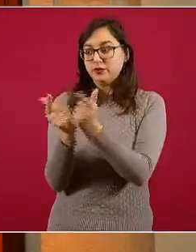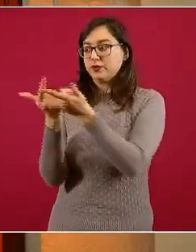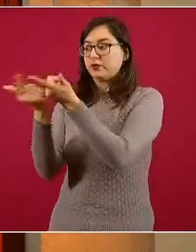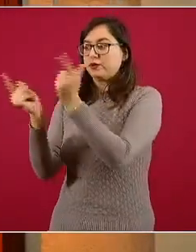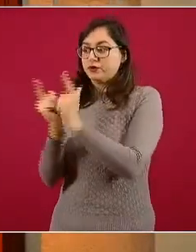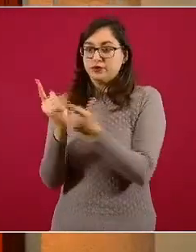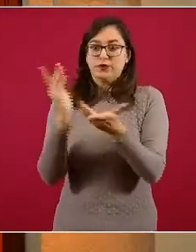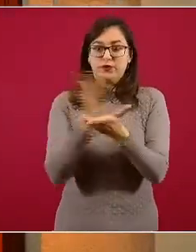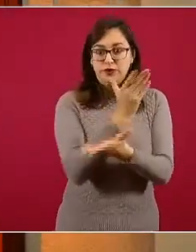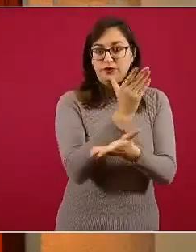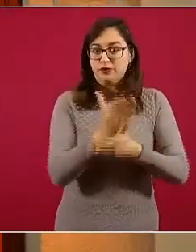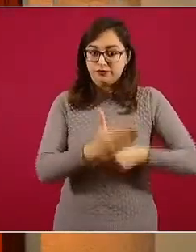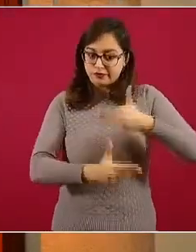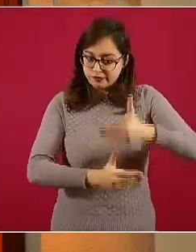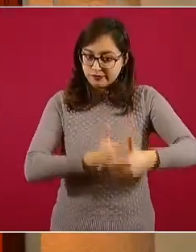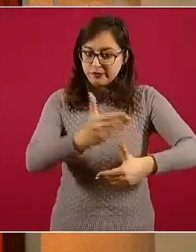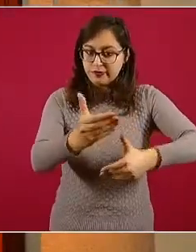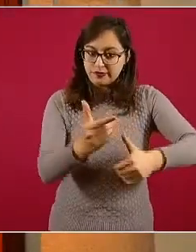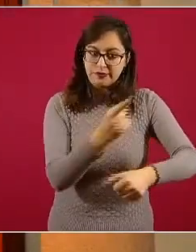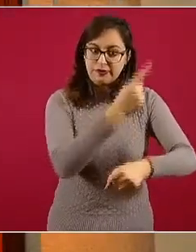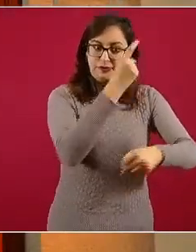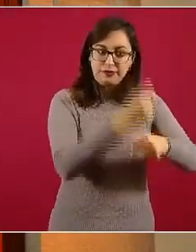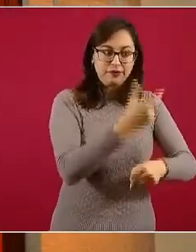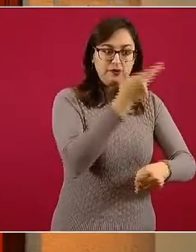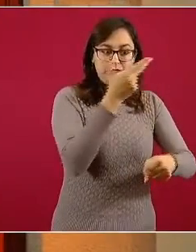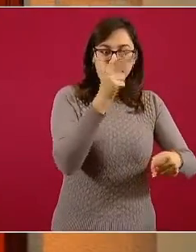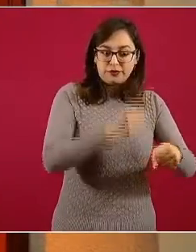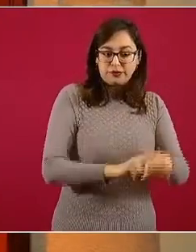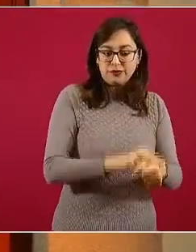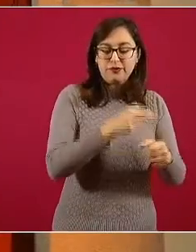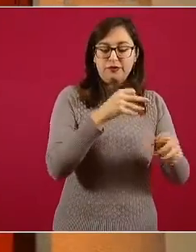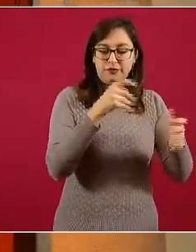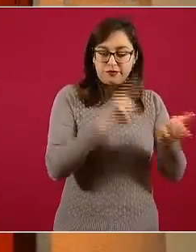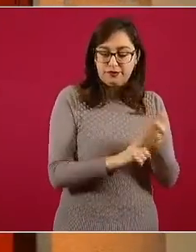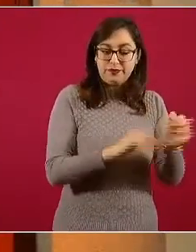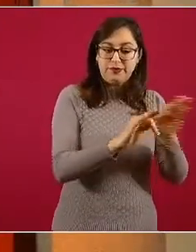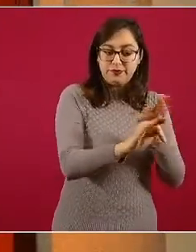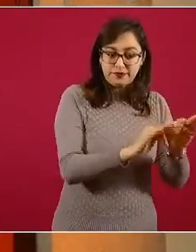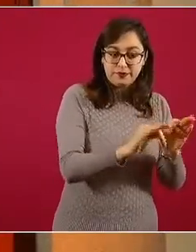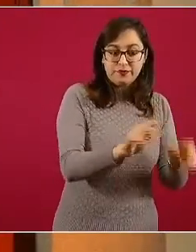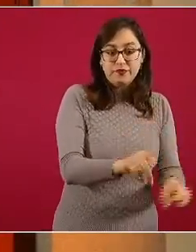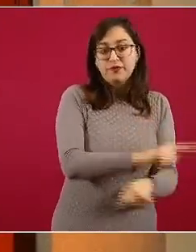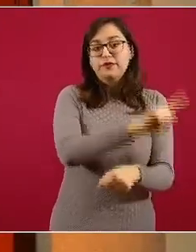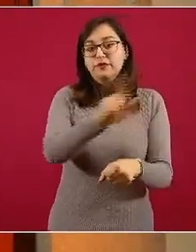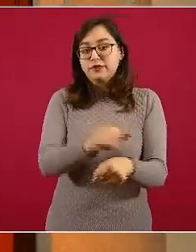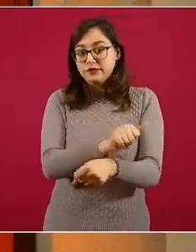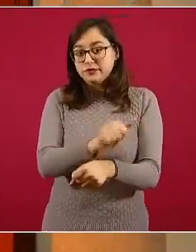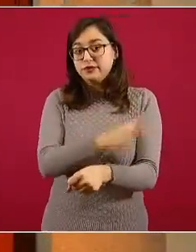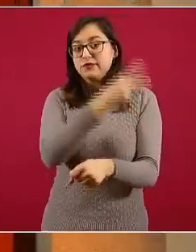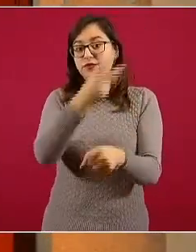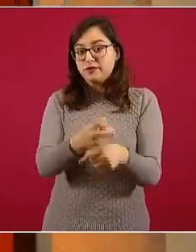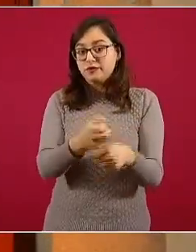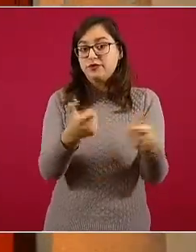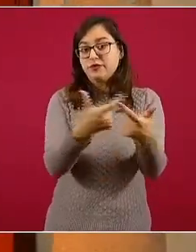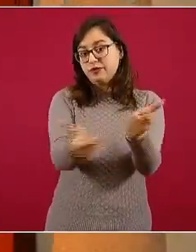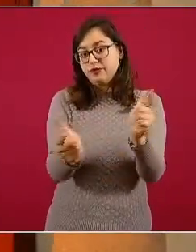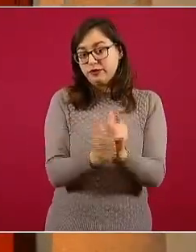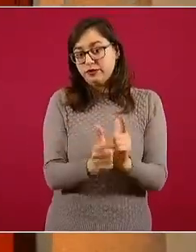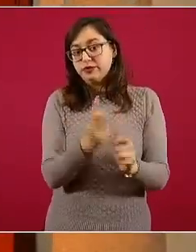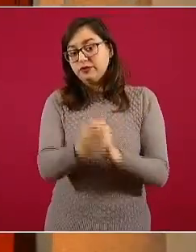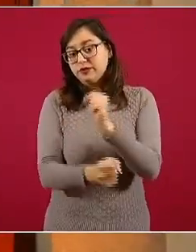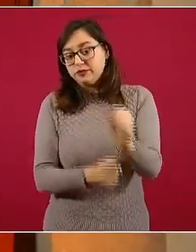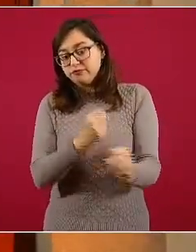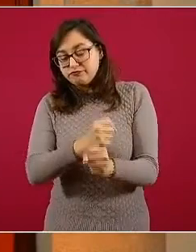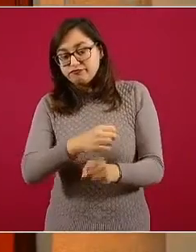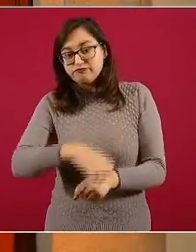personal de salud y después de otros niveles de priorización, especialmente con el nivel principal de priorización que será edad,